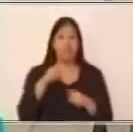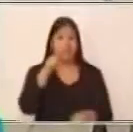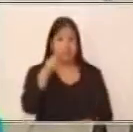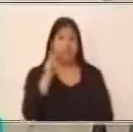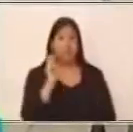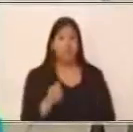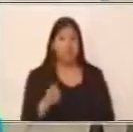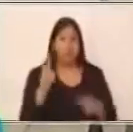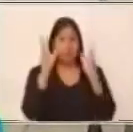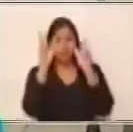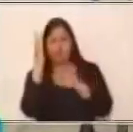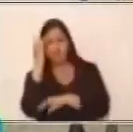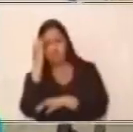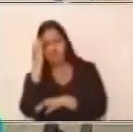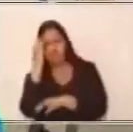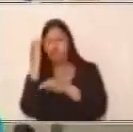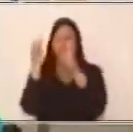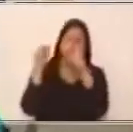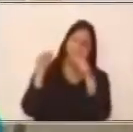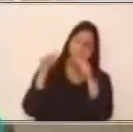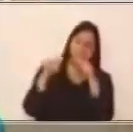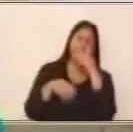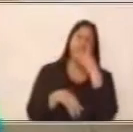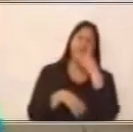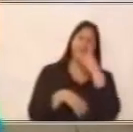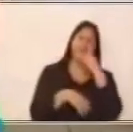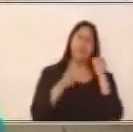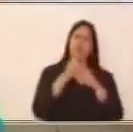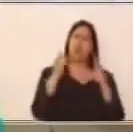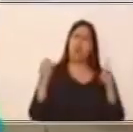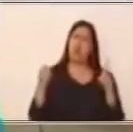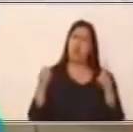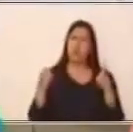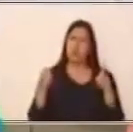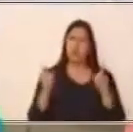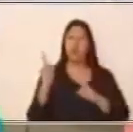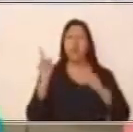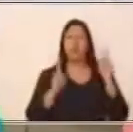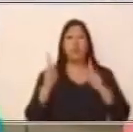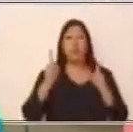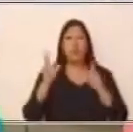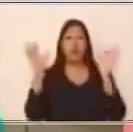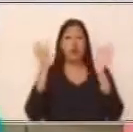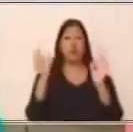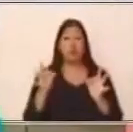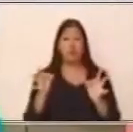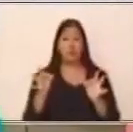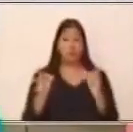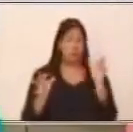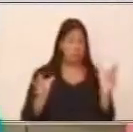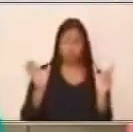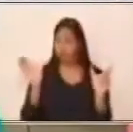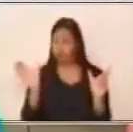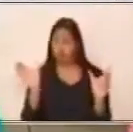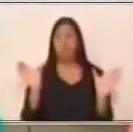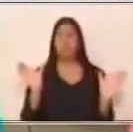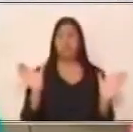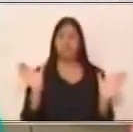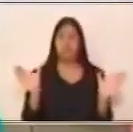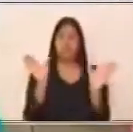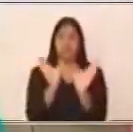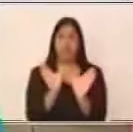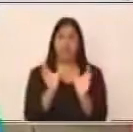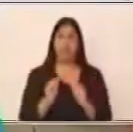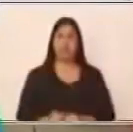analizar muy bien la oración para saber en qué contexto está y cuáles son las que forman cada una de ellas. Vamos a ver